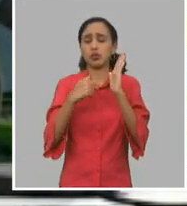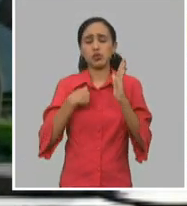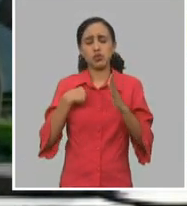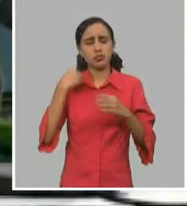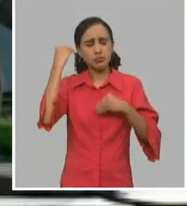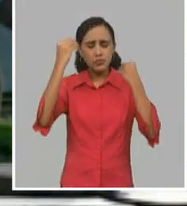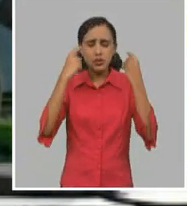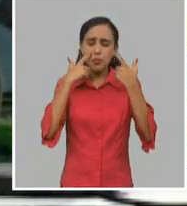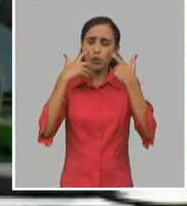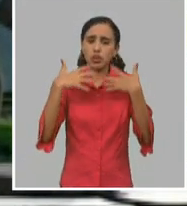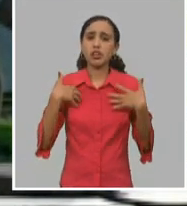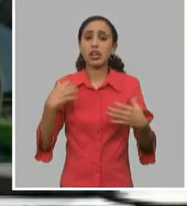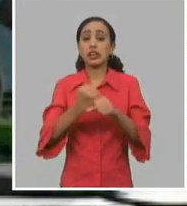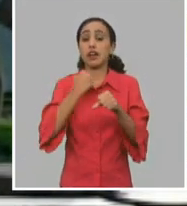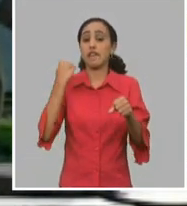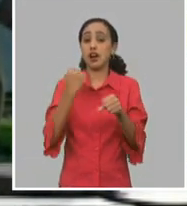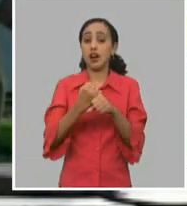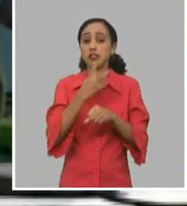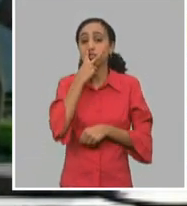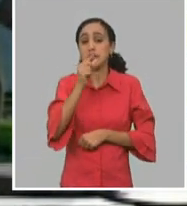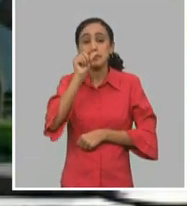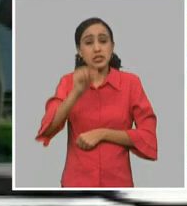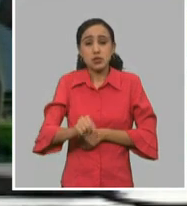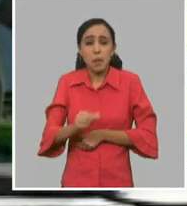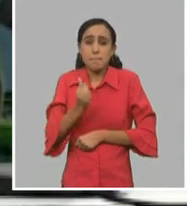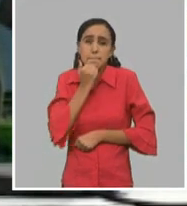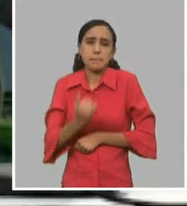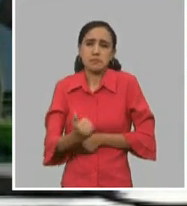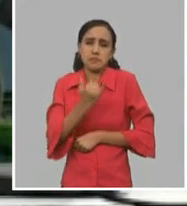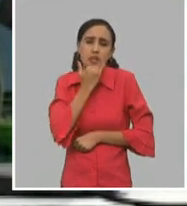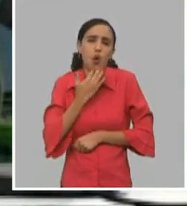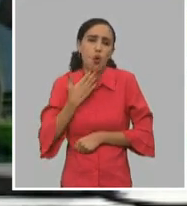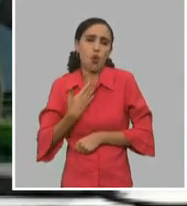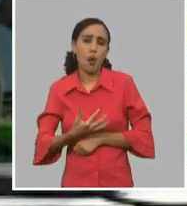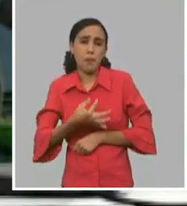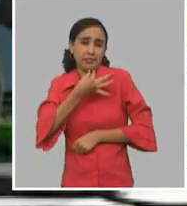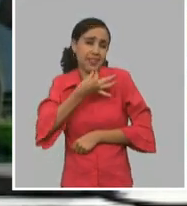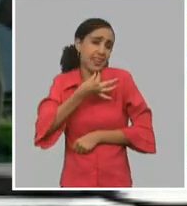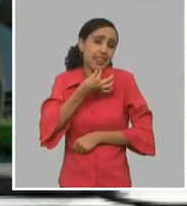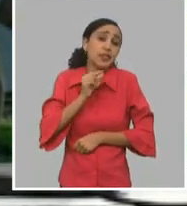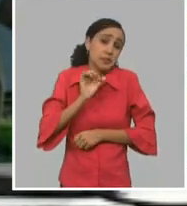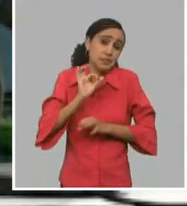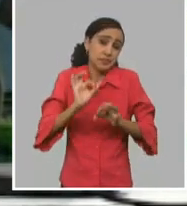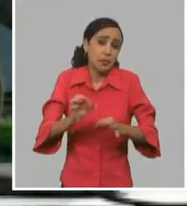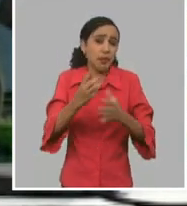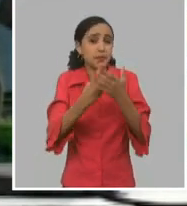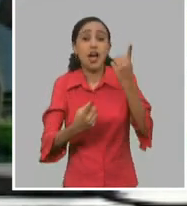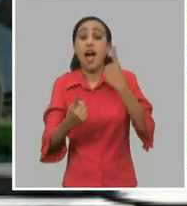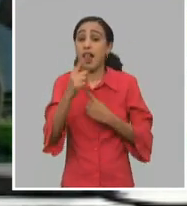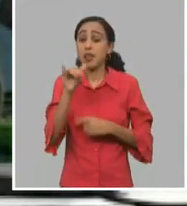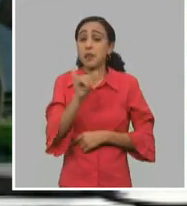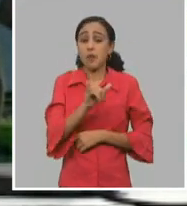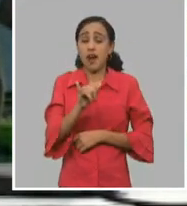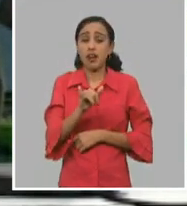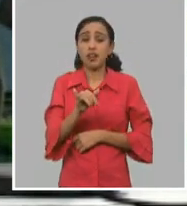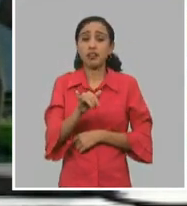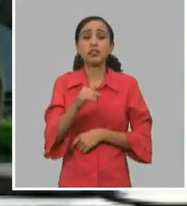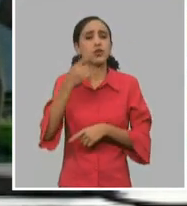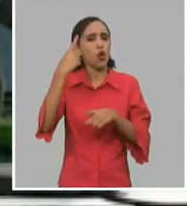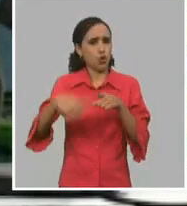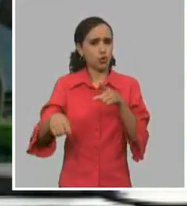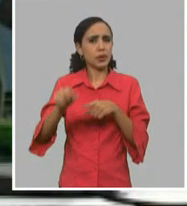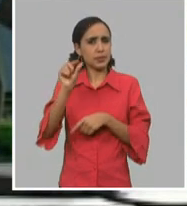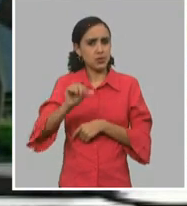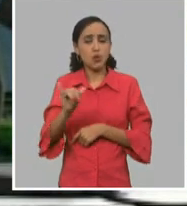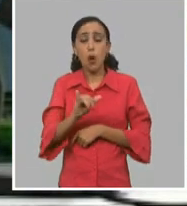importante era trabajar y atender a las personas vulnerables. Cómo nosotros nos ocupábamos, tal y como lo hicieron el resto, por supuesto, nos